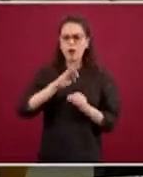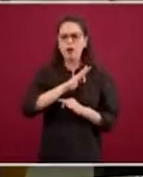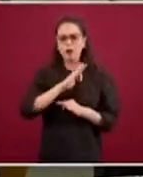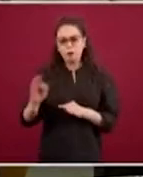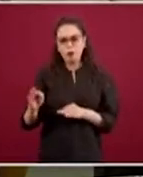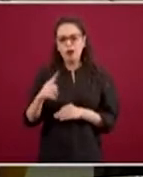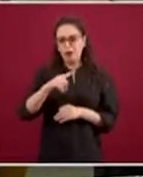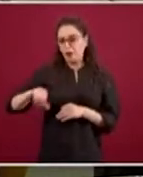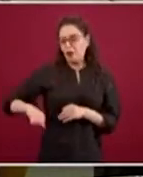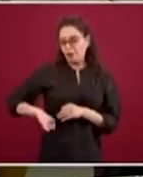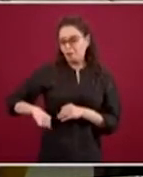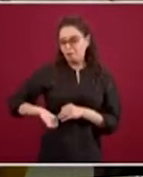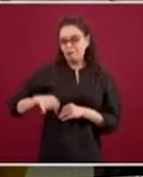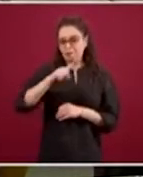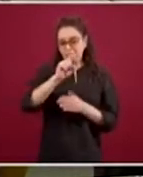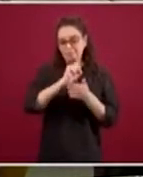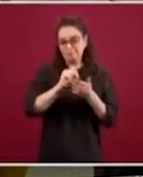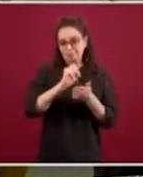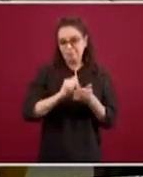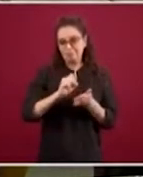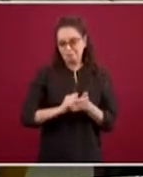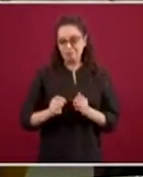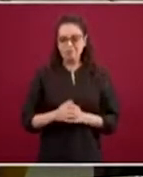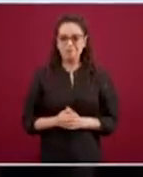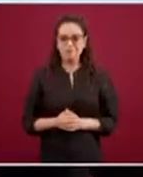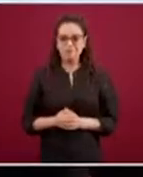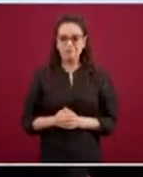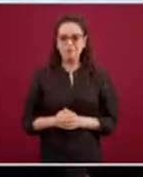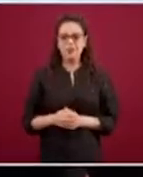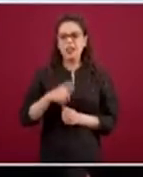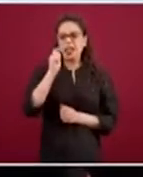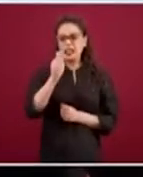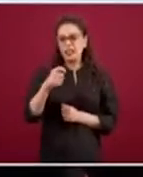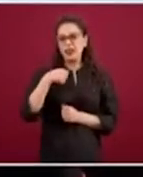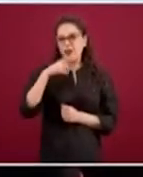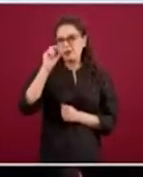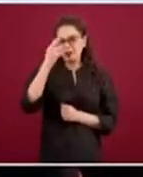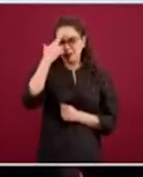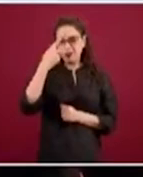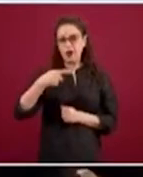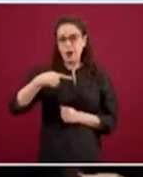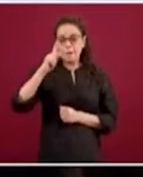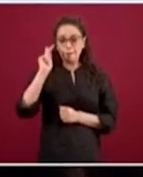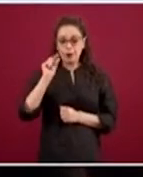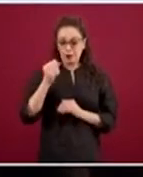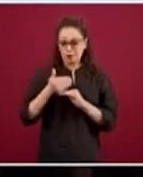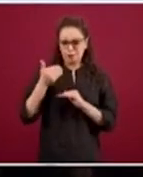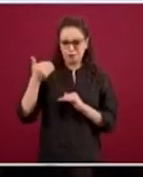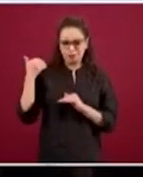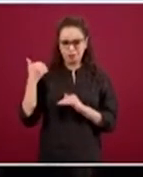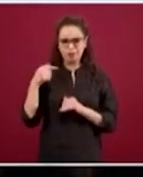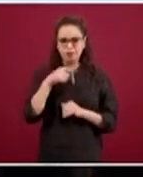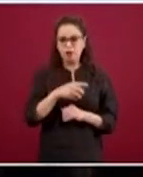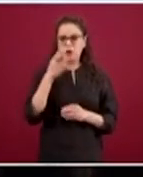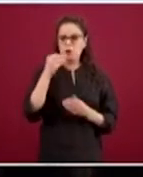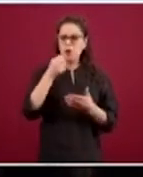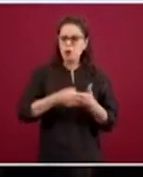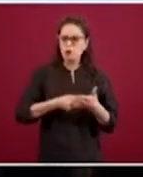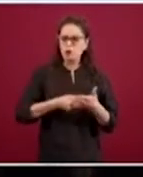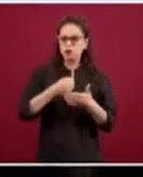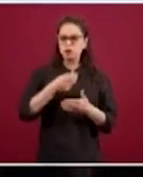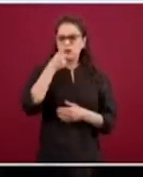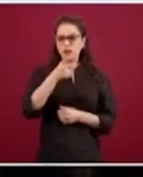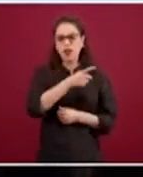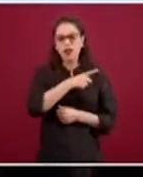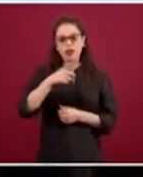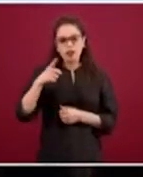Y hace algunos días había alguien, no me podría acordar quién, que insistía mucho en que por qué no hacíamos curvas epidémicas de